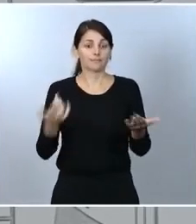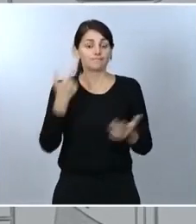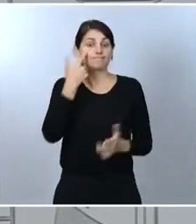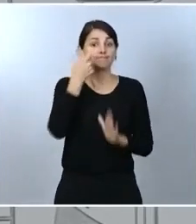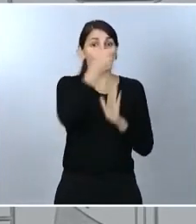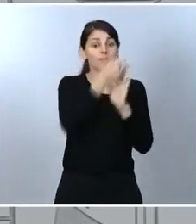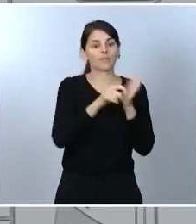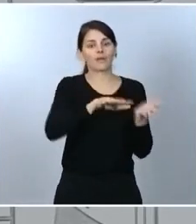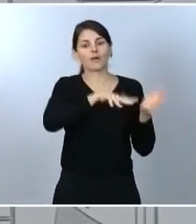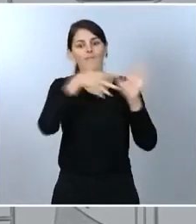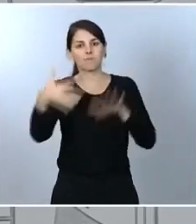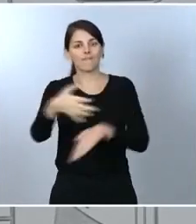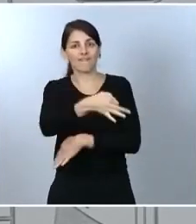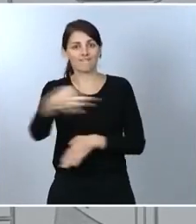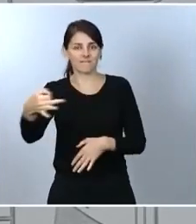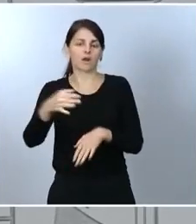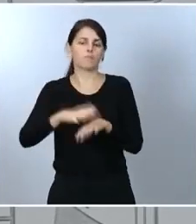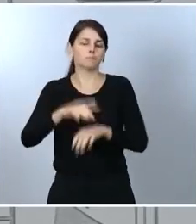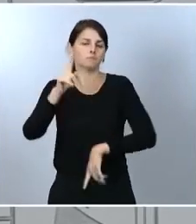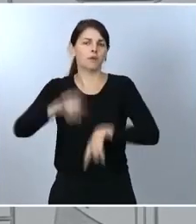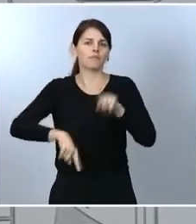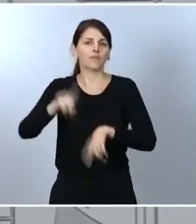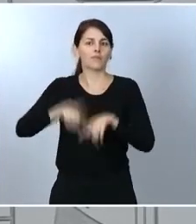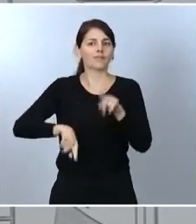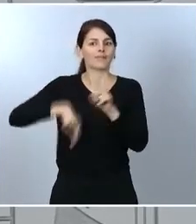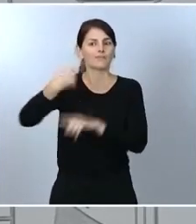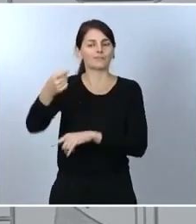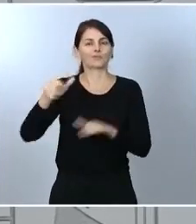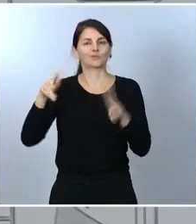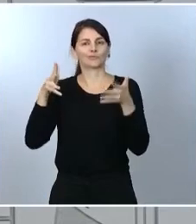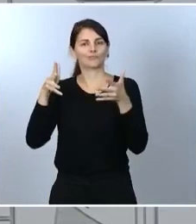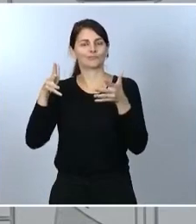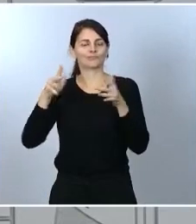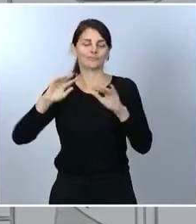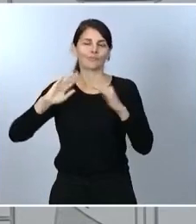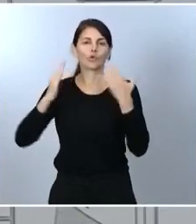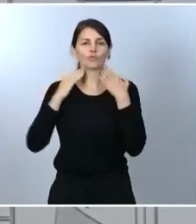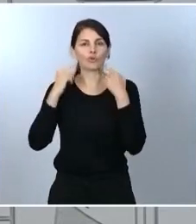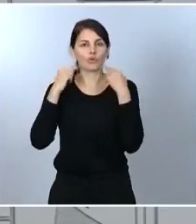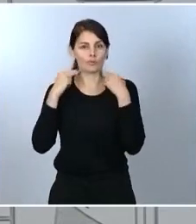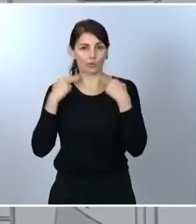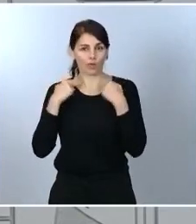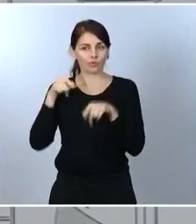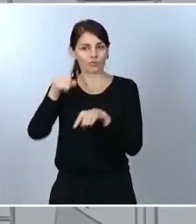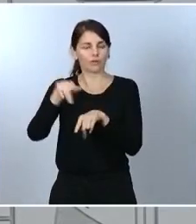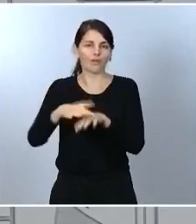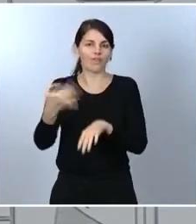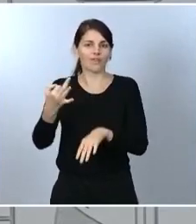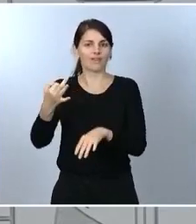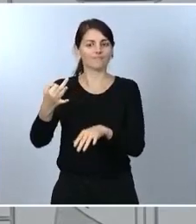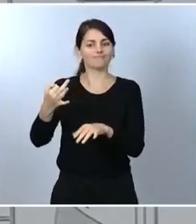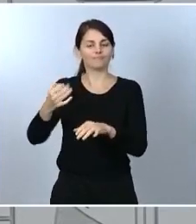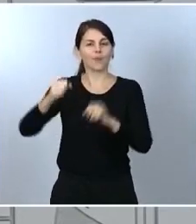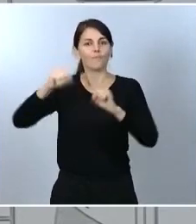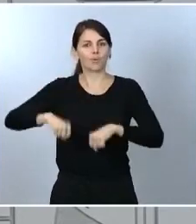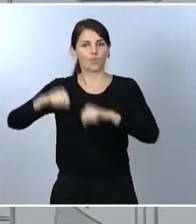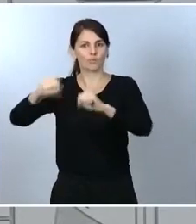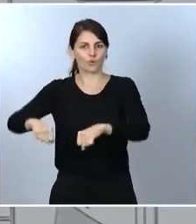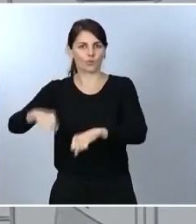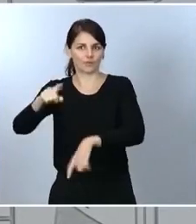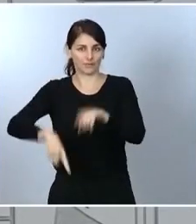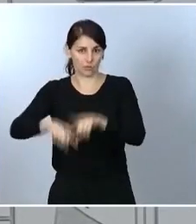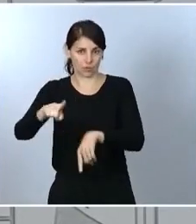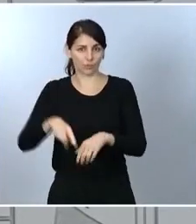el estado de alarma pueda tener una menor contundencia en cuanto a las medidas de privación de derechos fundamentales.